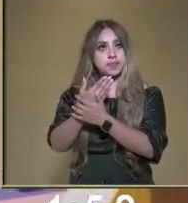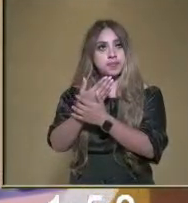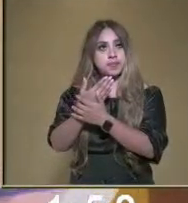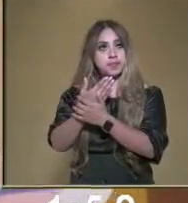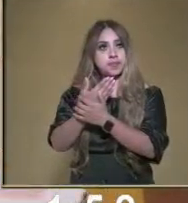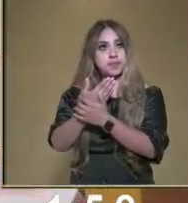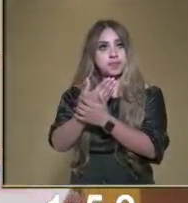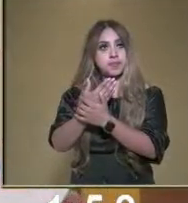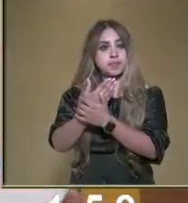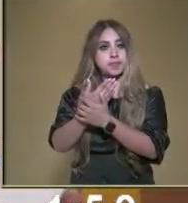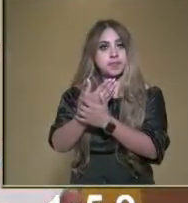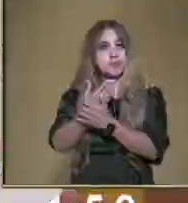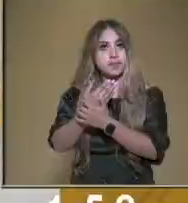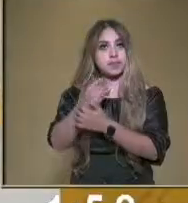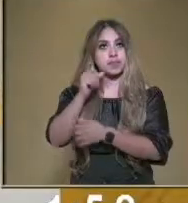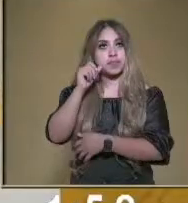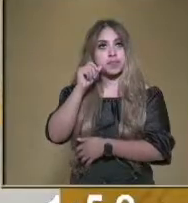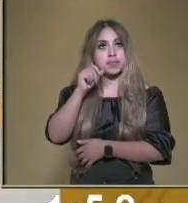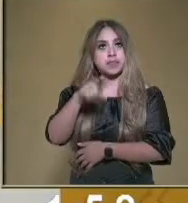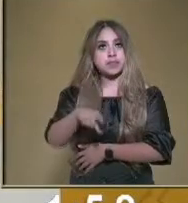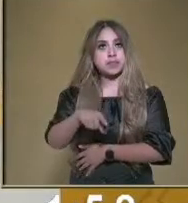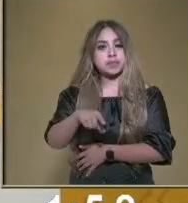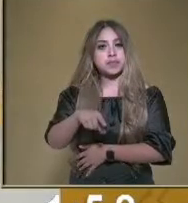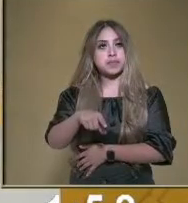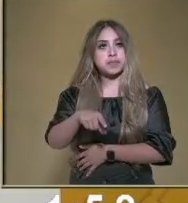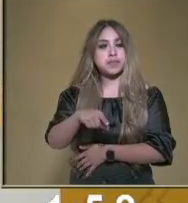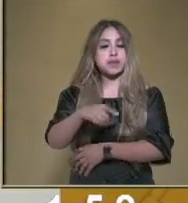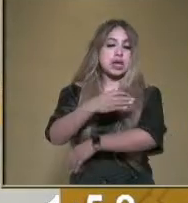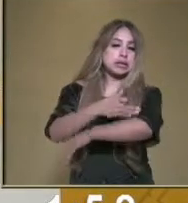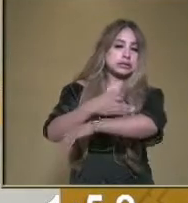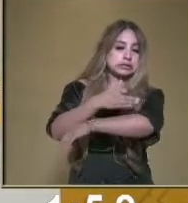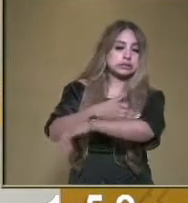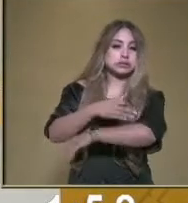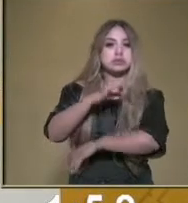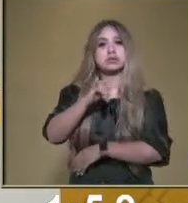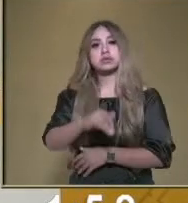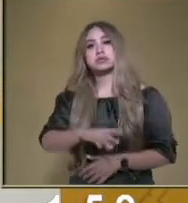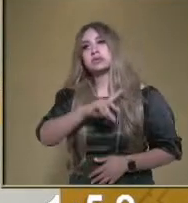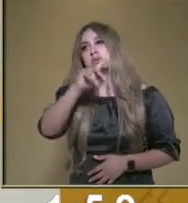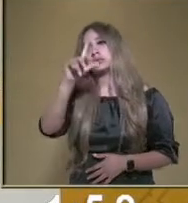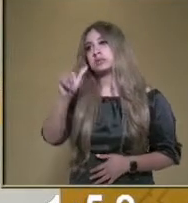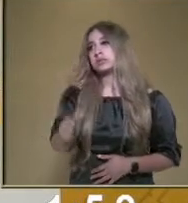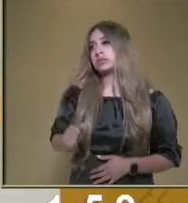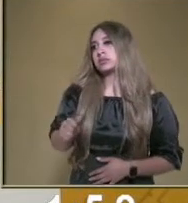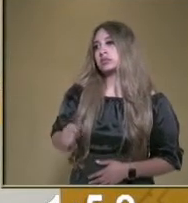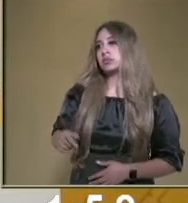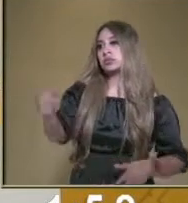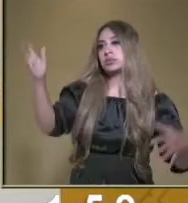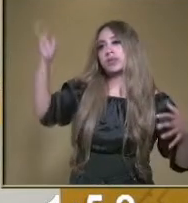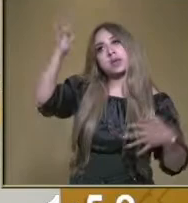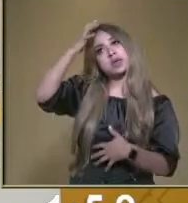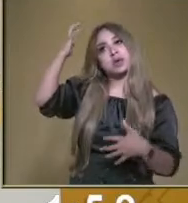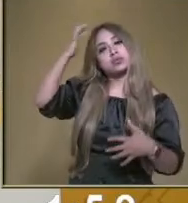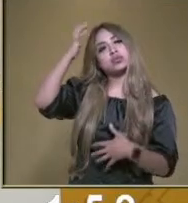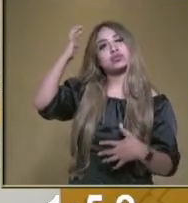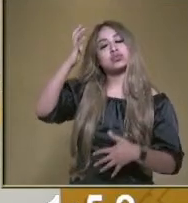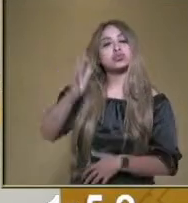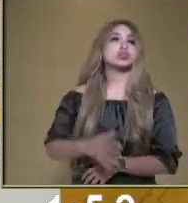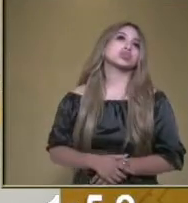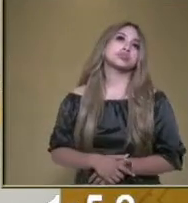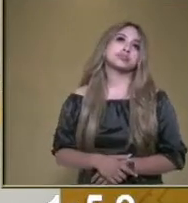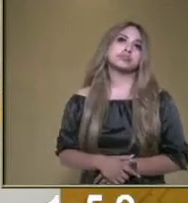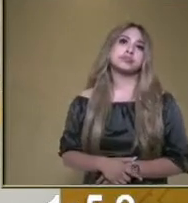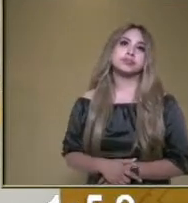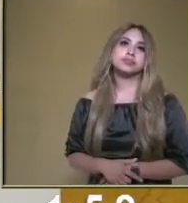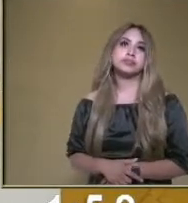Fue ahorita a media mañana, porque comimos. Luego, nos vamos con bañarnos. Pues, yo me bañé.